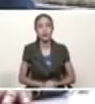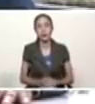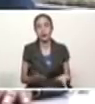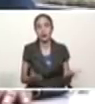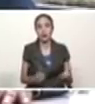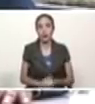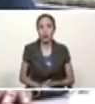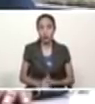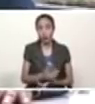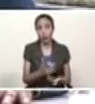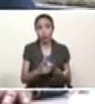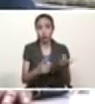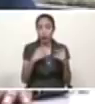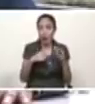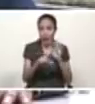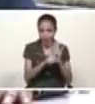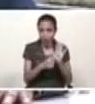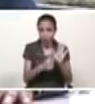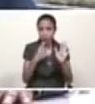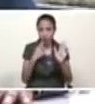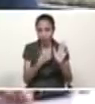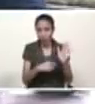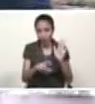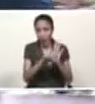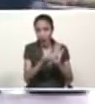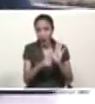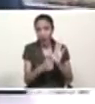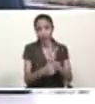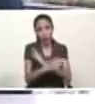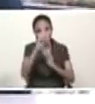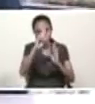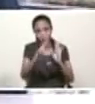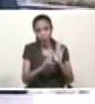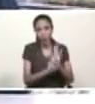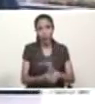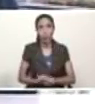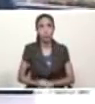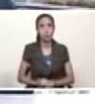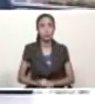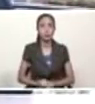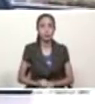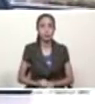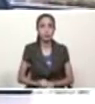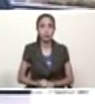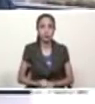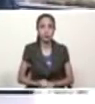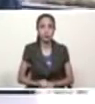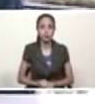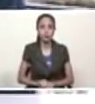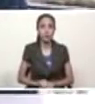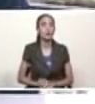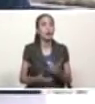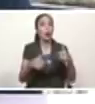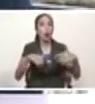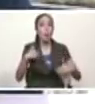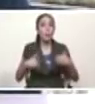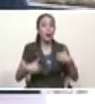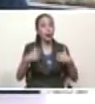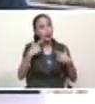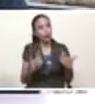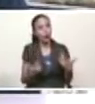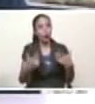de la legalidad por los caminos del respeto bueno queridos compatriotas buen miércoles miércoles de trabajo